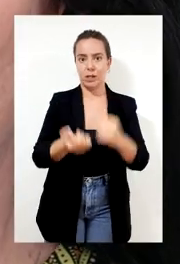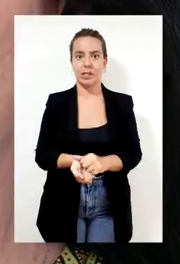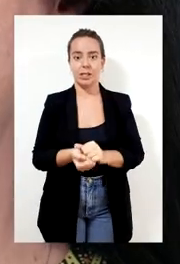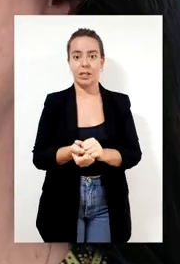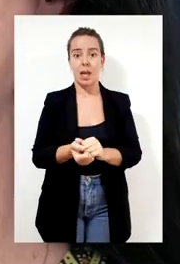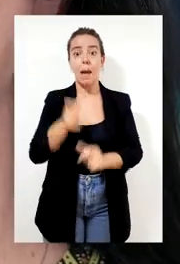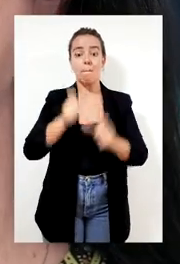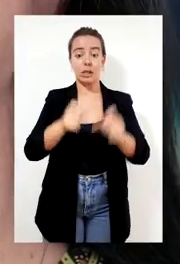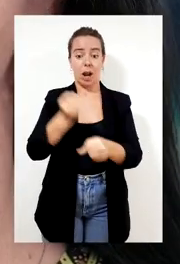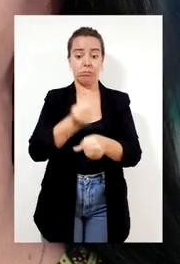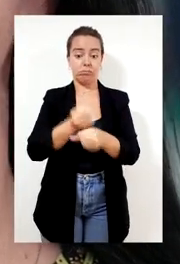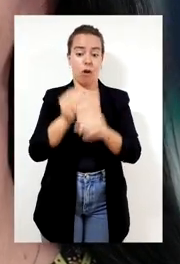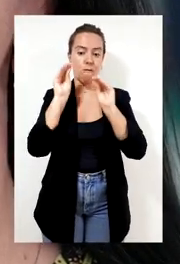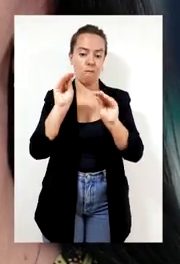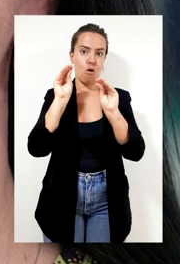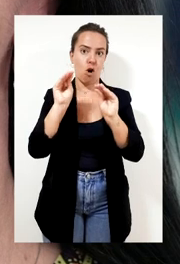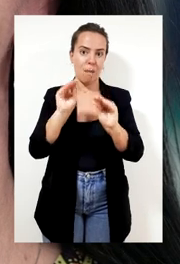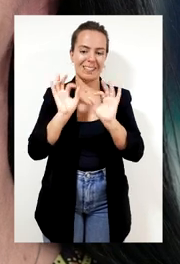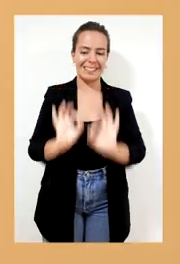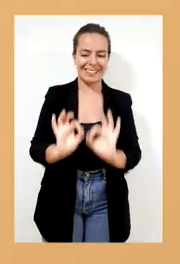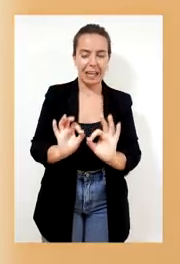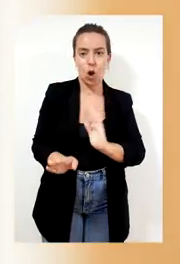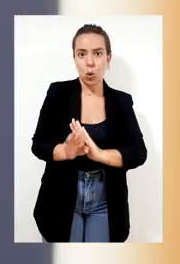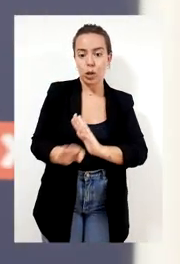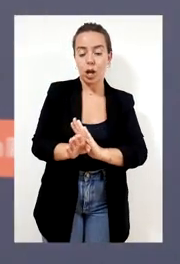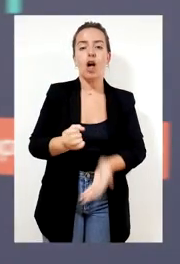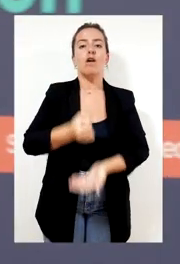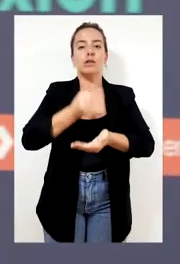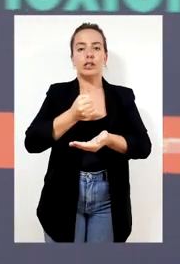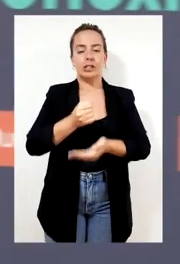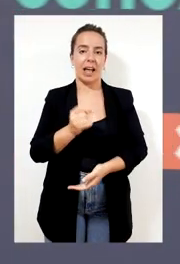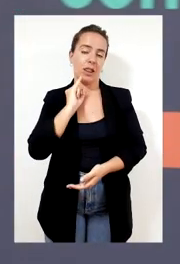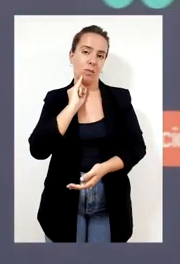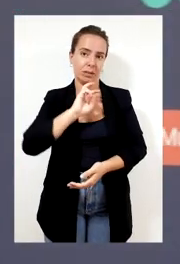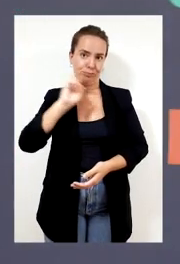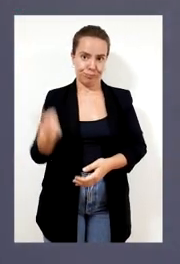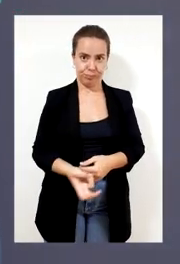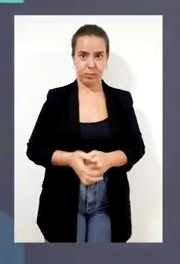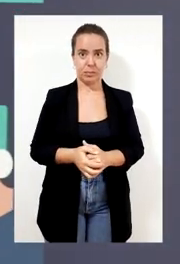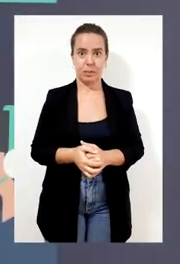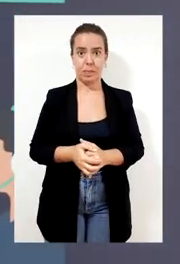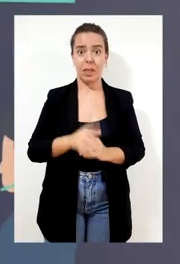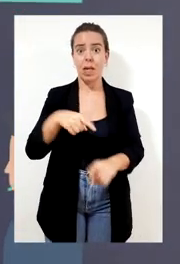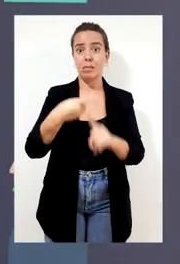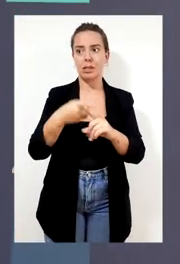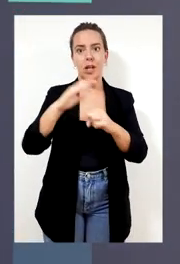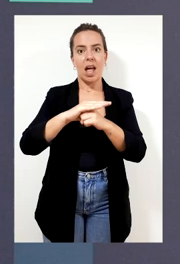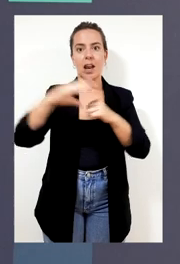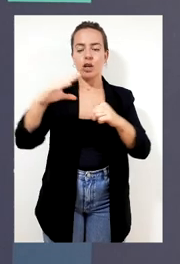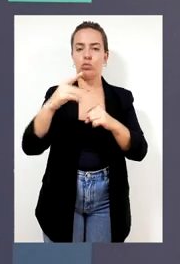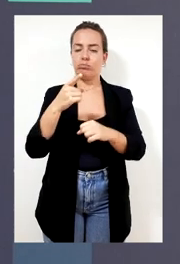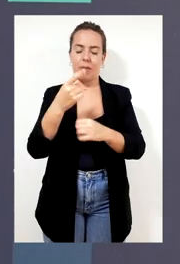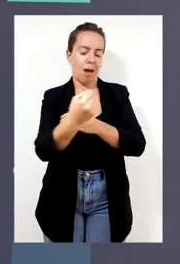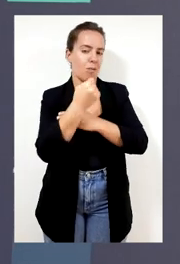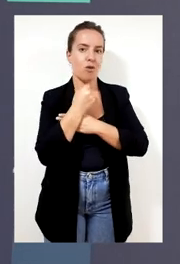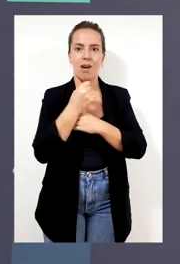Se formó al personal de manera específica y continua y se mantuvo una bolsa de agentes en todos los idiomas. Además, Inetum nos